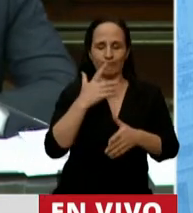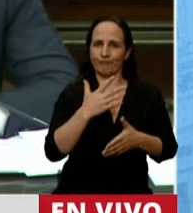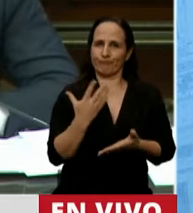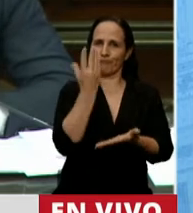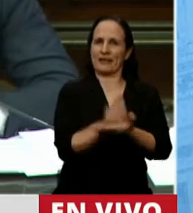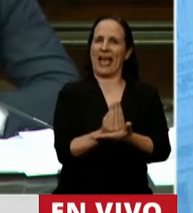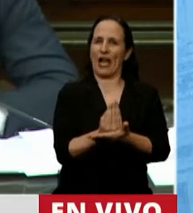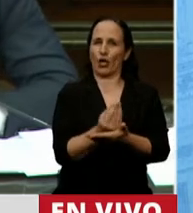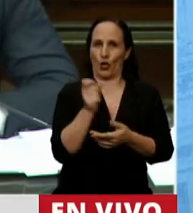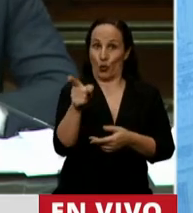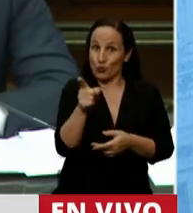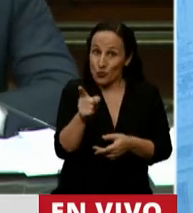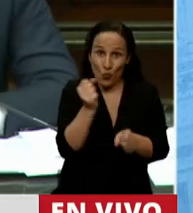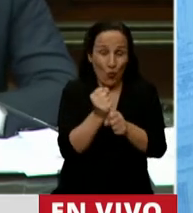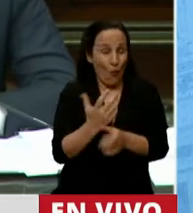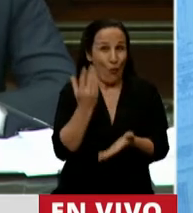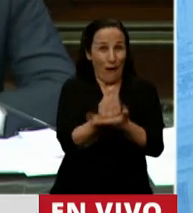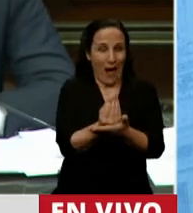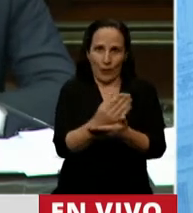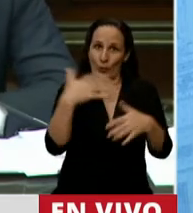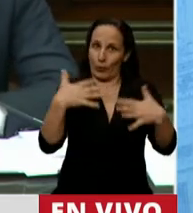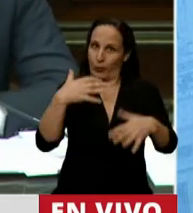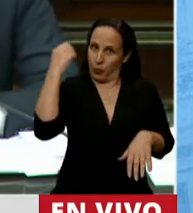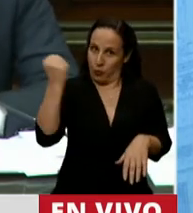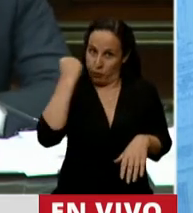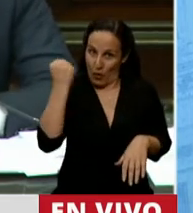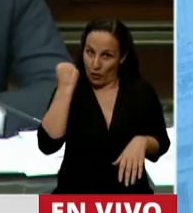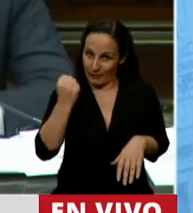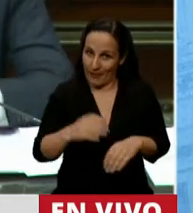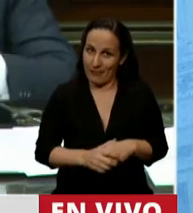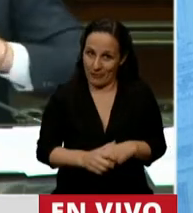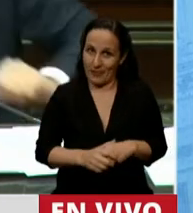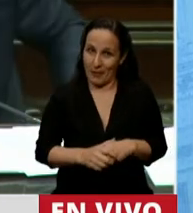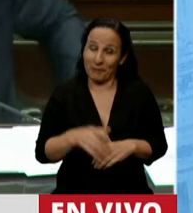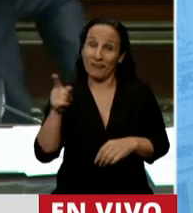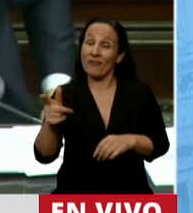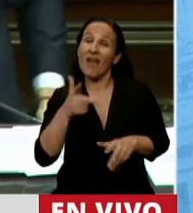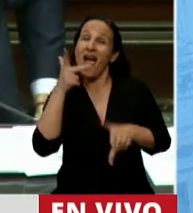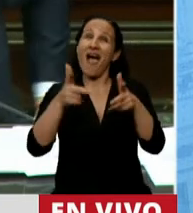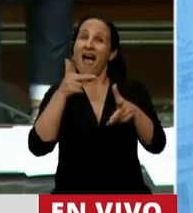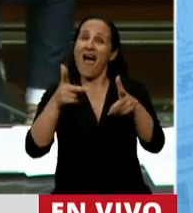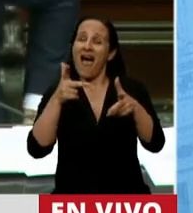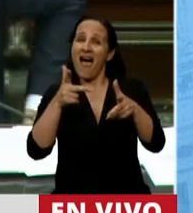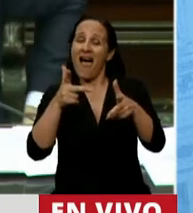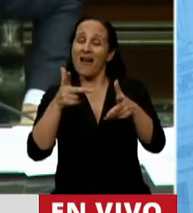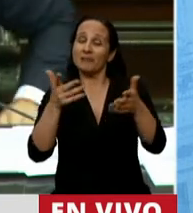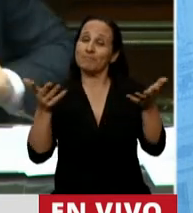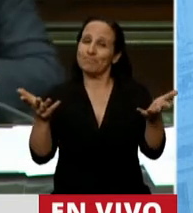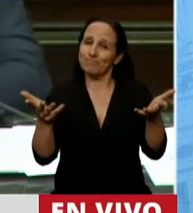cargo que usted ocupa es muy importante. Entonces, las palabras que usted vierte no siempre son